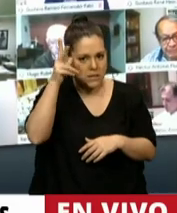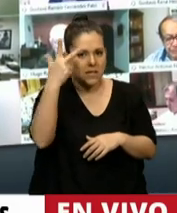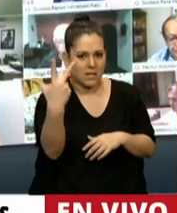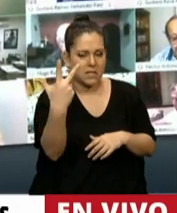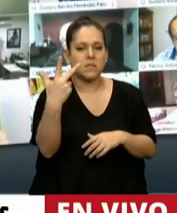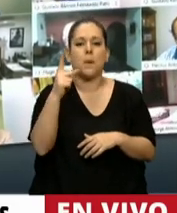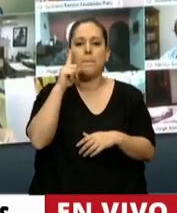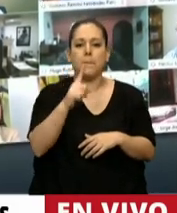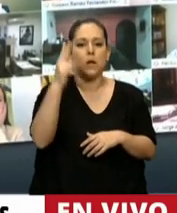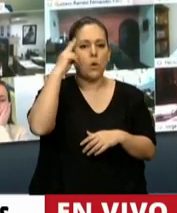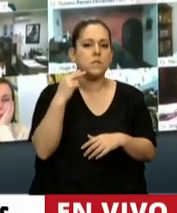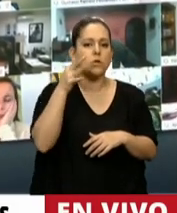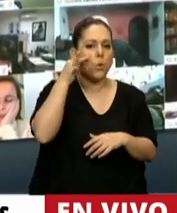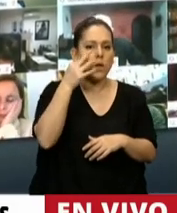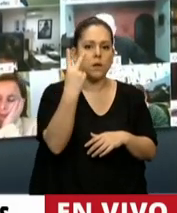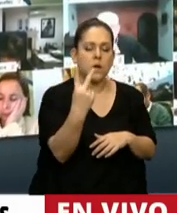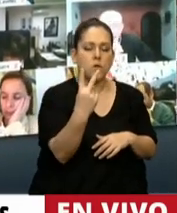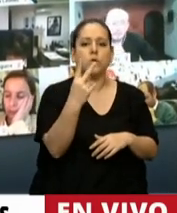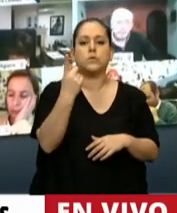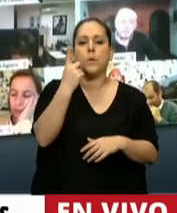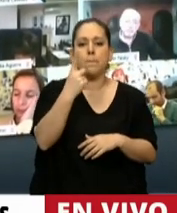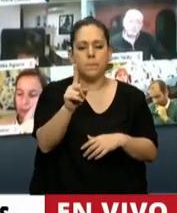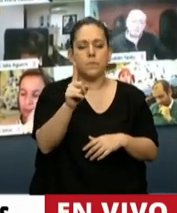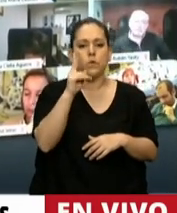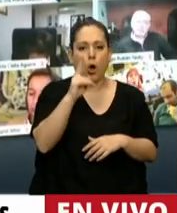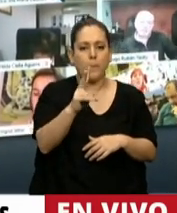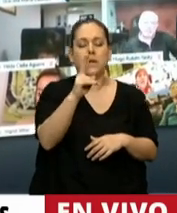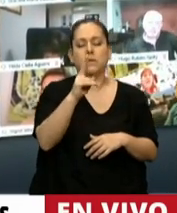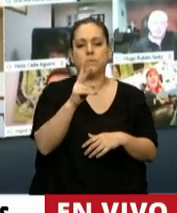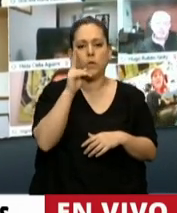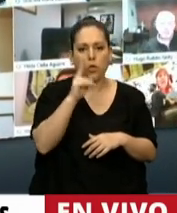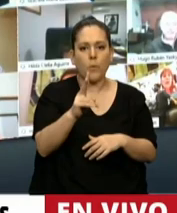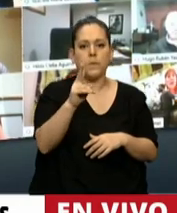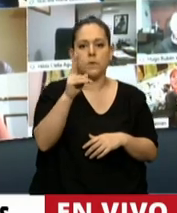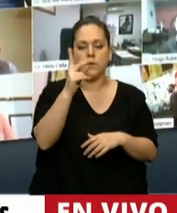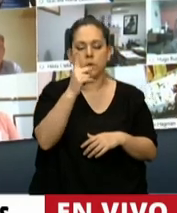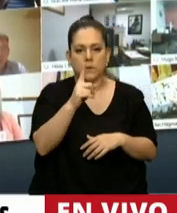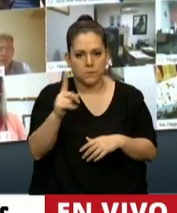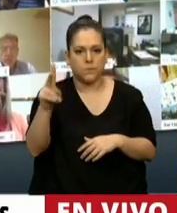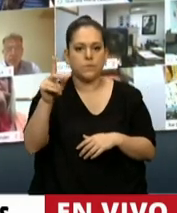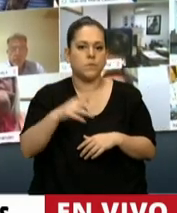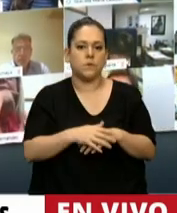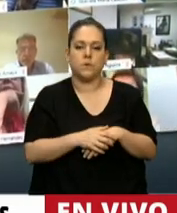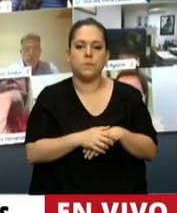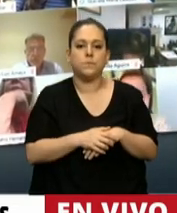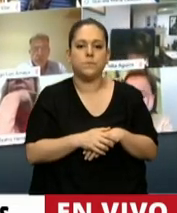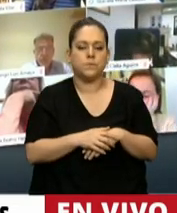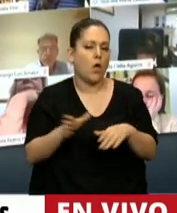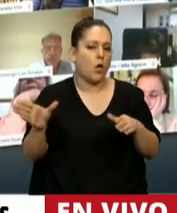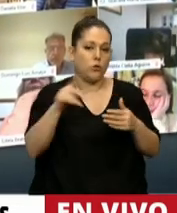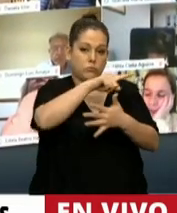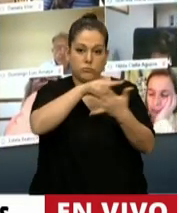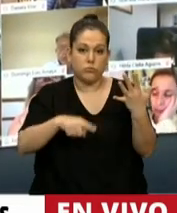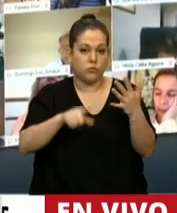1.942, 2.731, 2.821. Todos